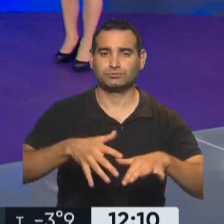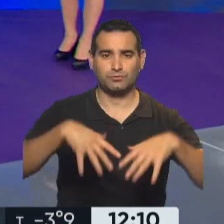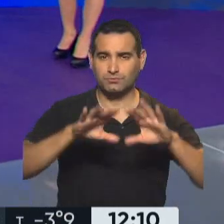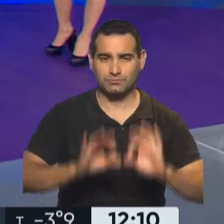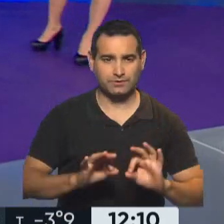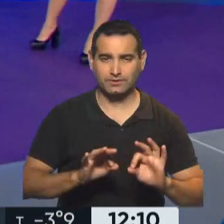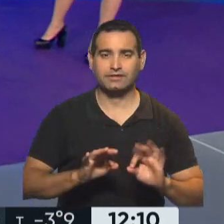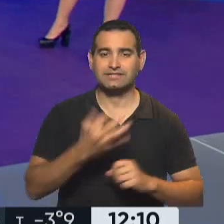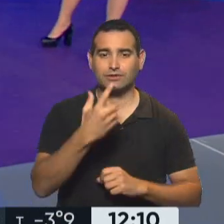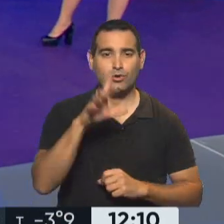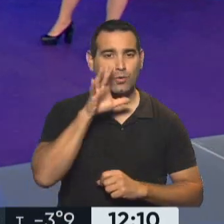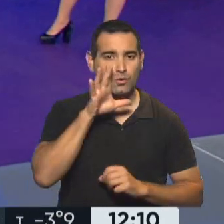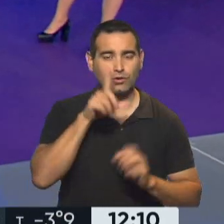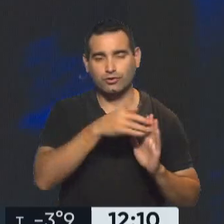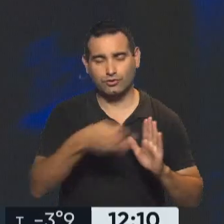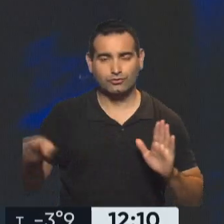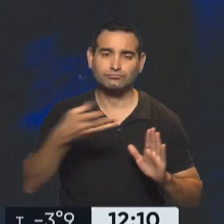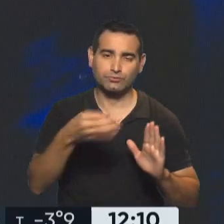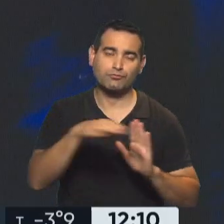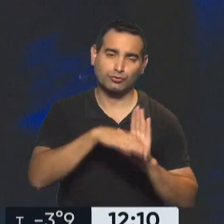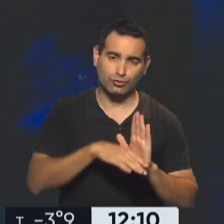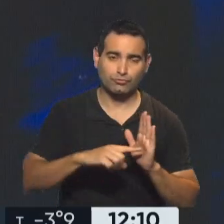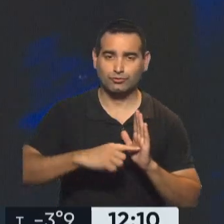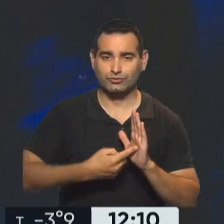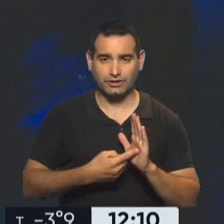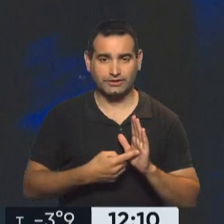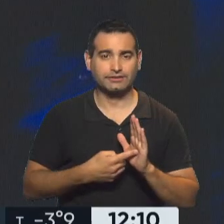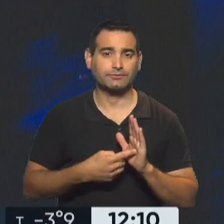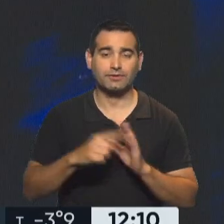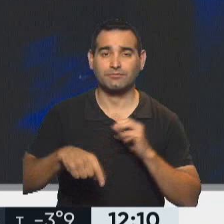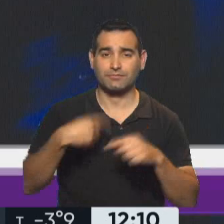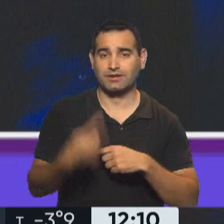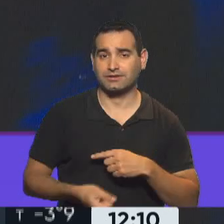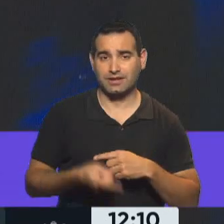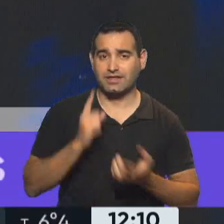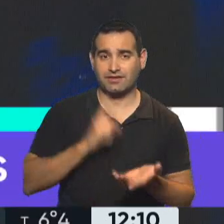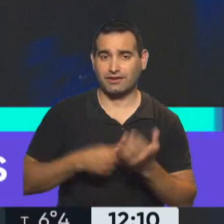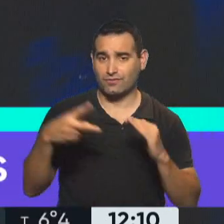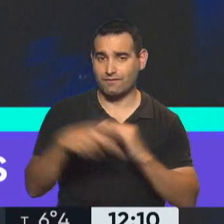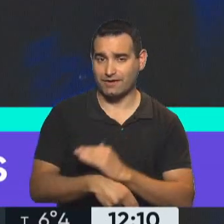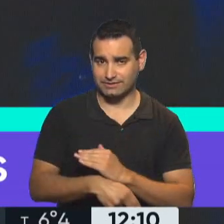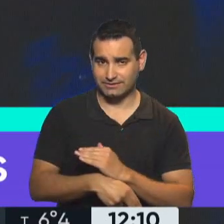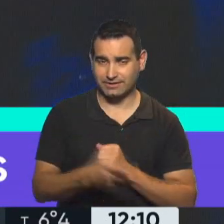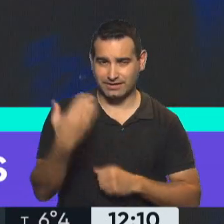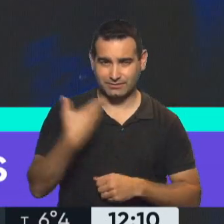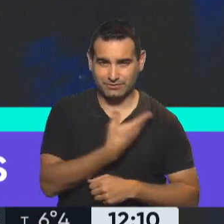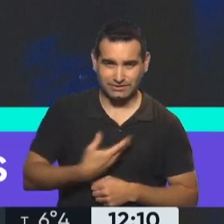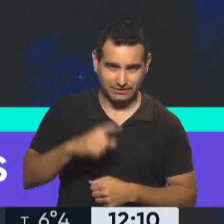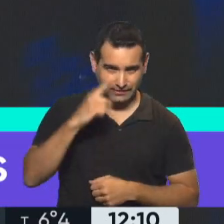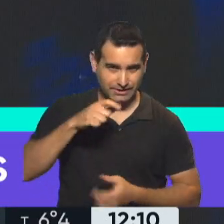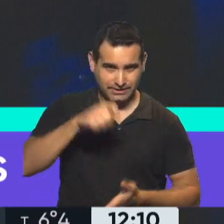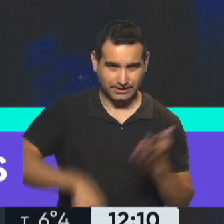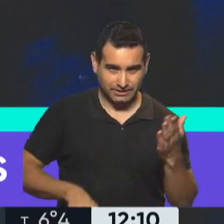desde el 5 de julio. Exactamente. Con protocolos en la ciudad de Buenos Aires. Tengamos en cuenta que mañana vence el DNU que firmó el presidente Alberto